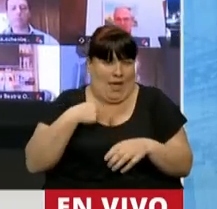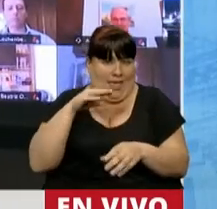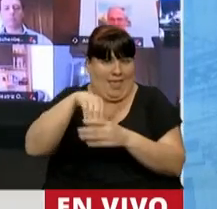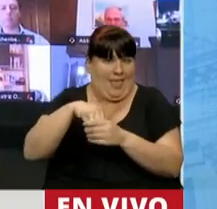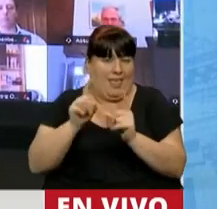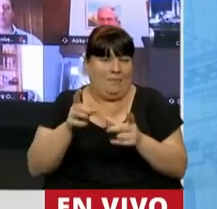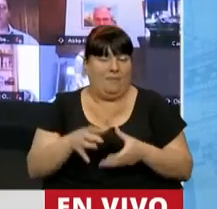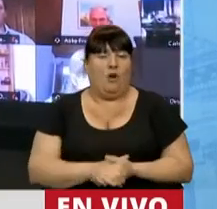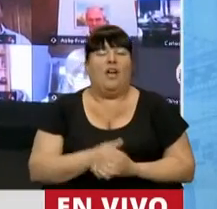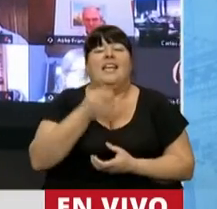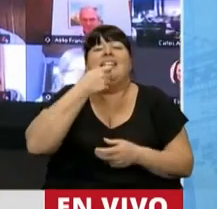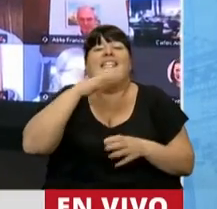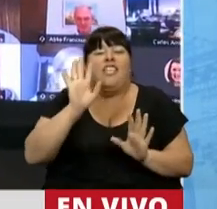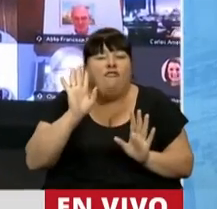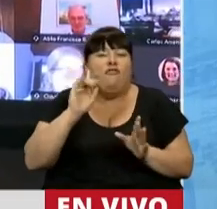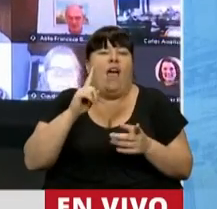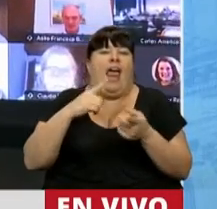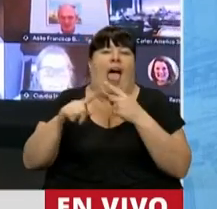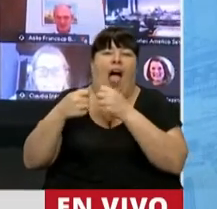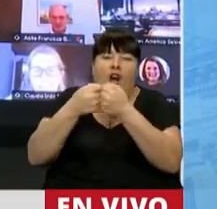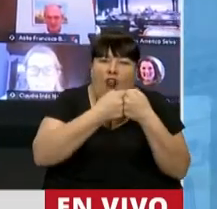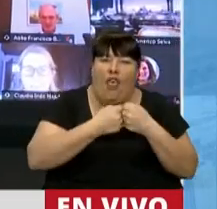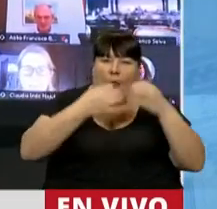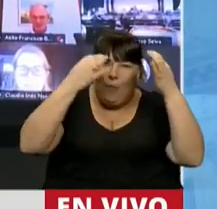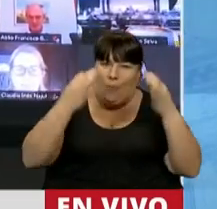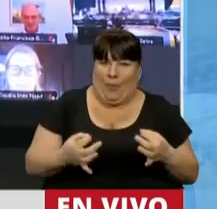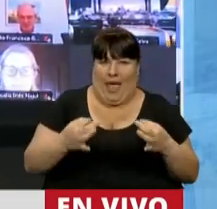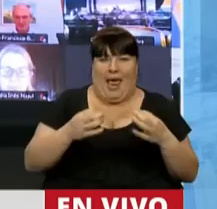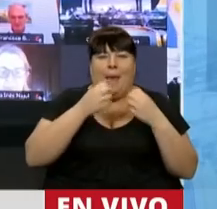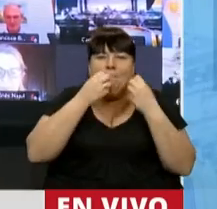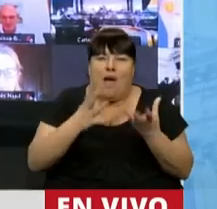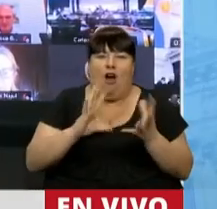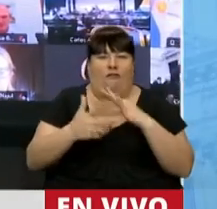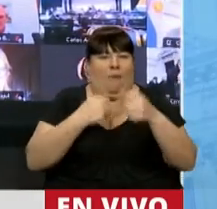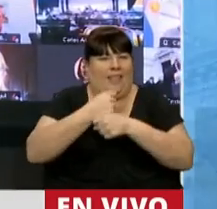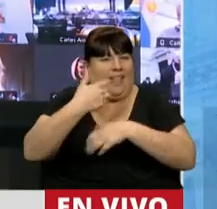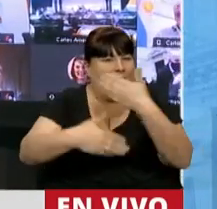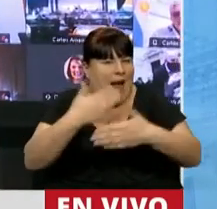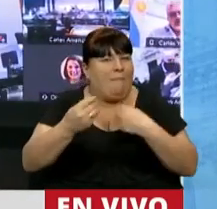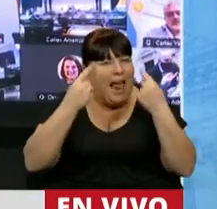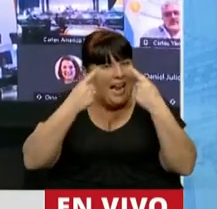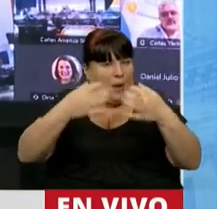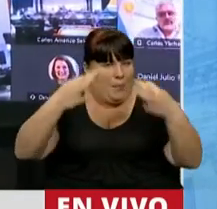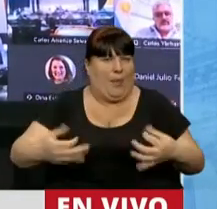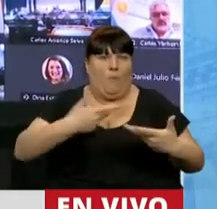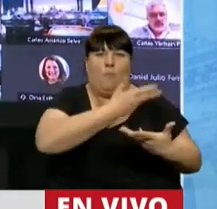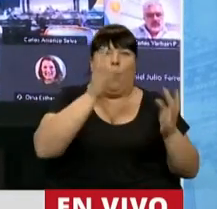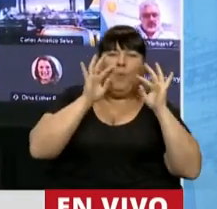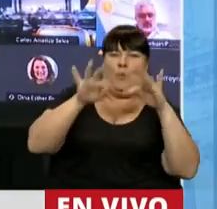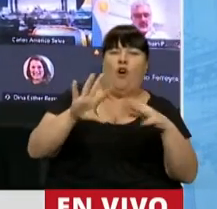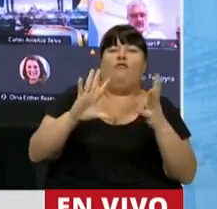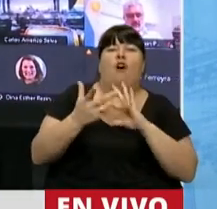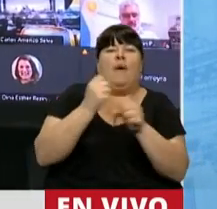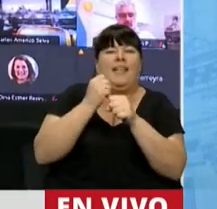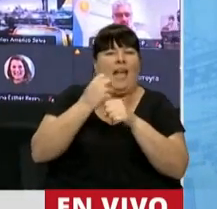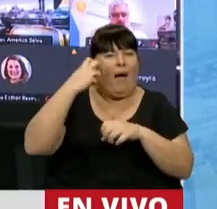pertenezco, se hubiera acordado razonablemente un mejor funcionamiento para mayor credibilidad pública del